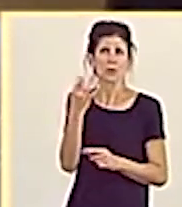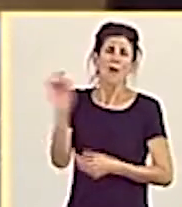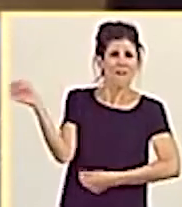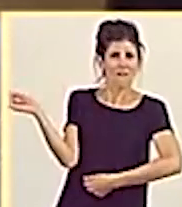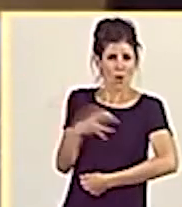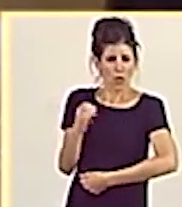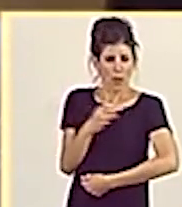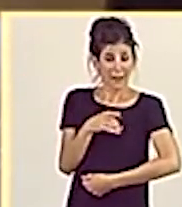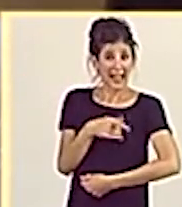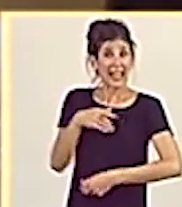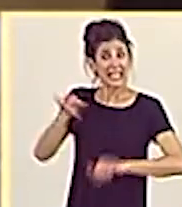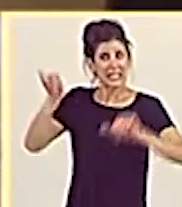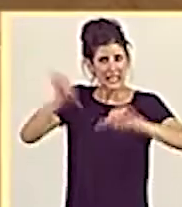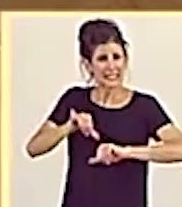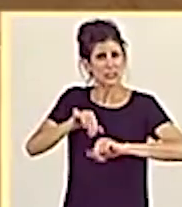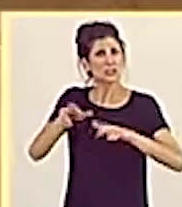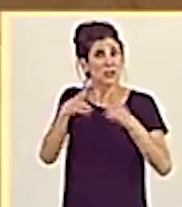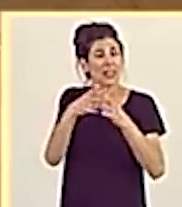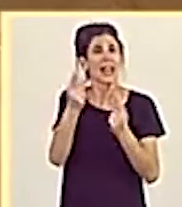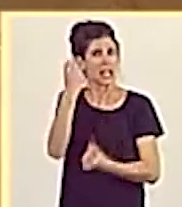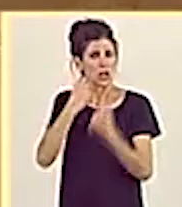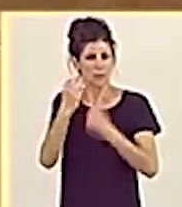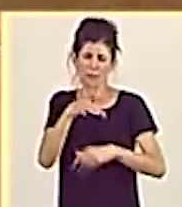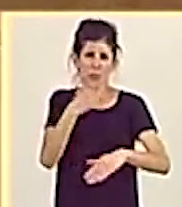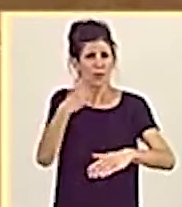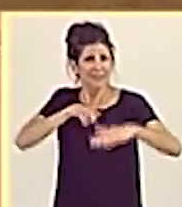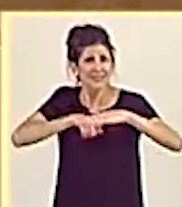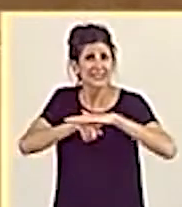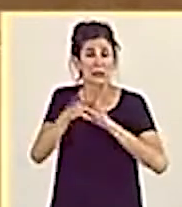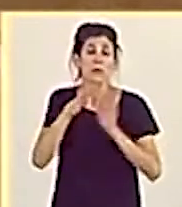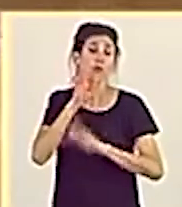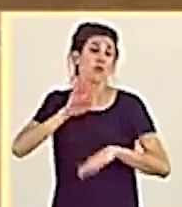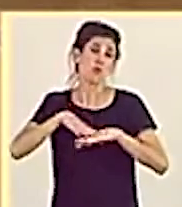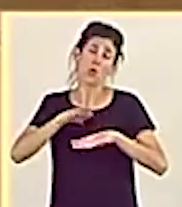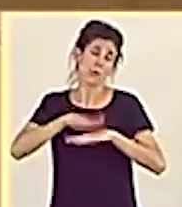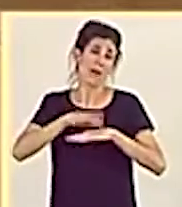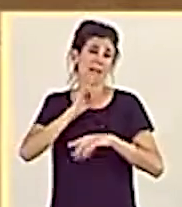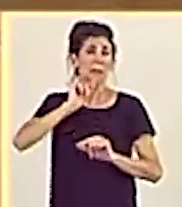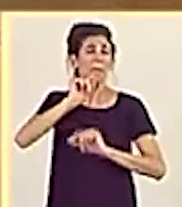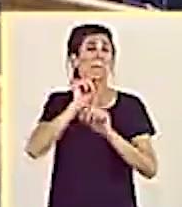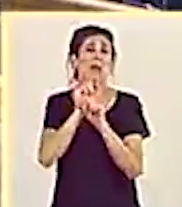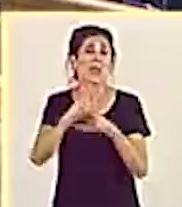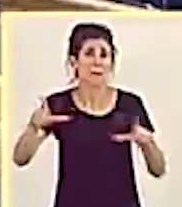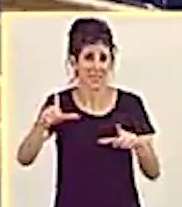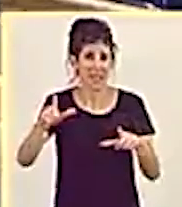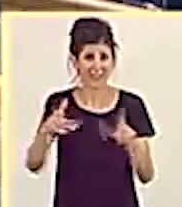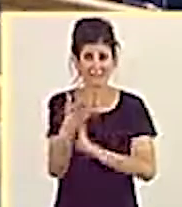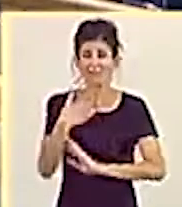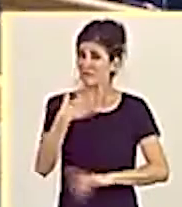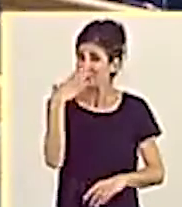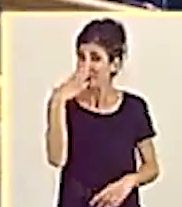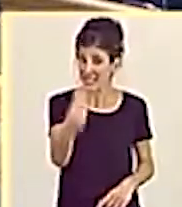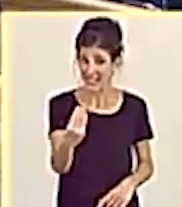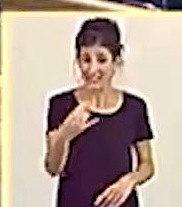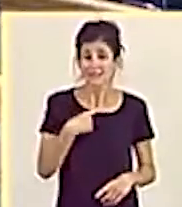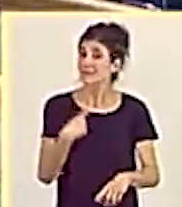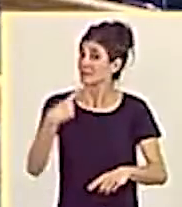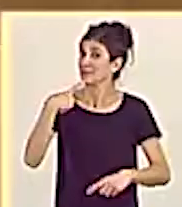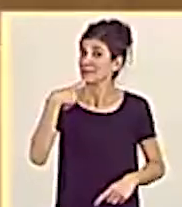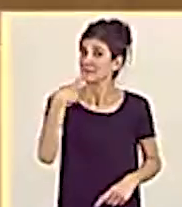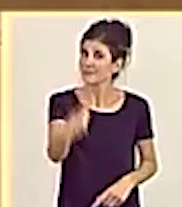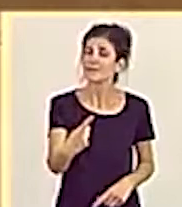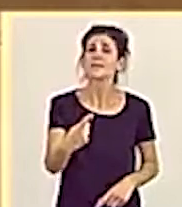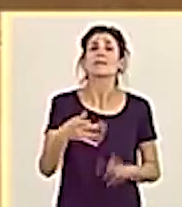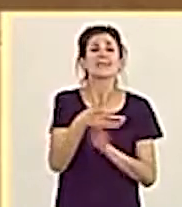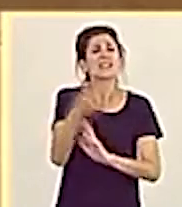remontar esta crisis social y económica que ha traído la pandemia. Lo entiendo. Le voy a decir, señor Maroto,